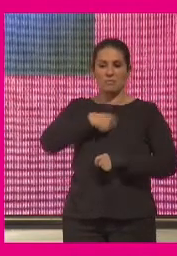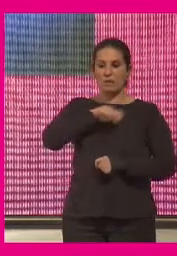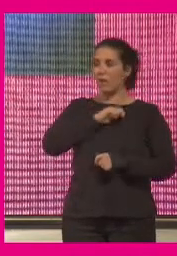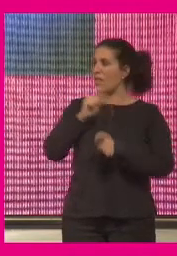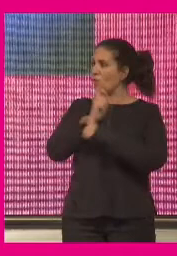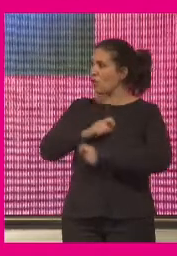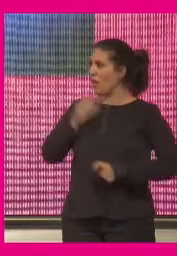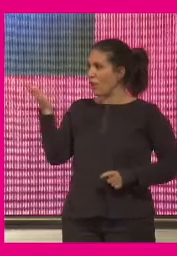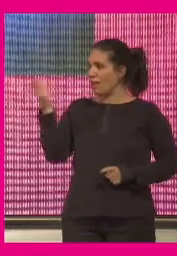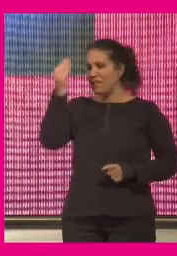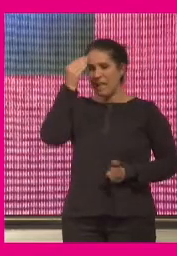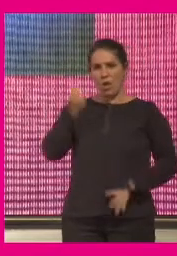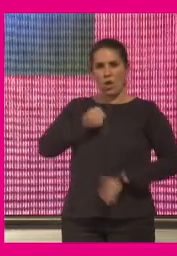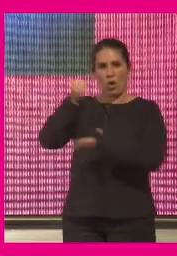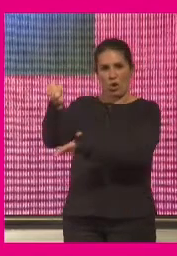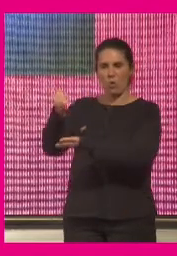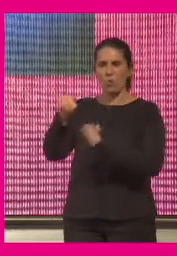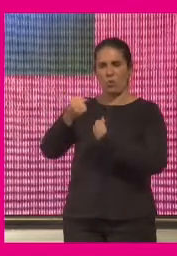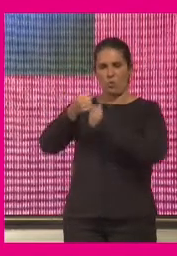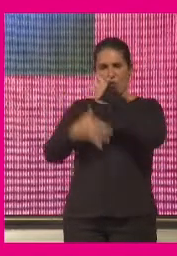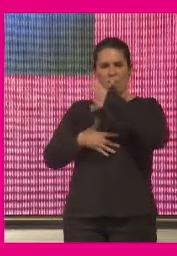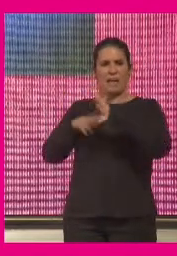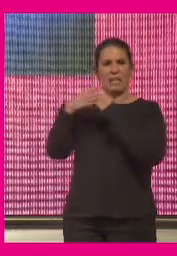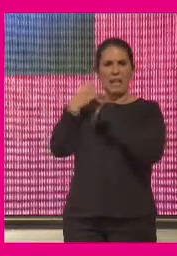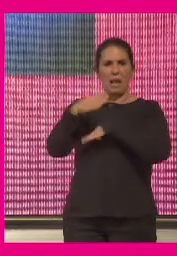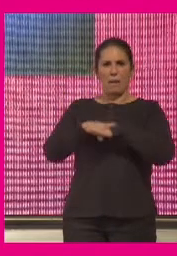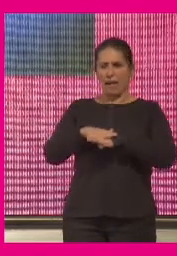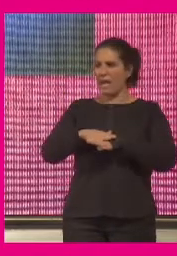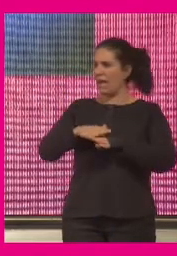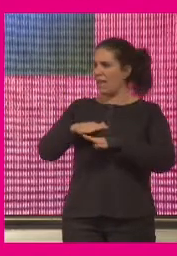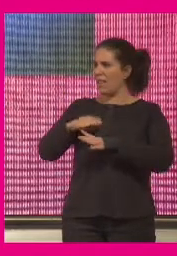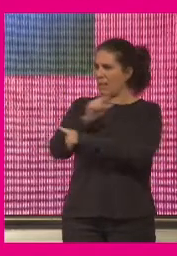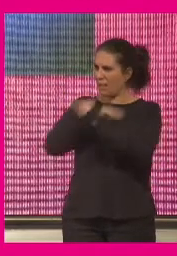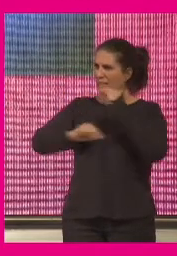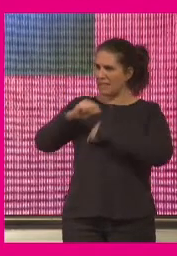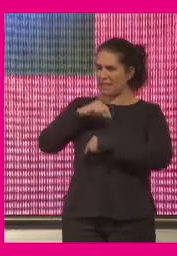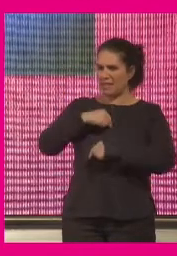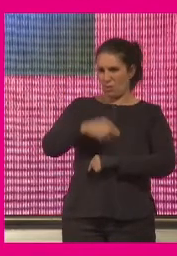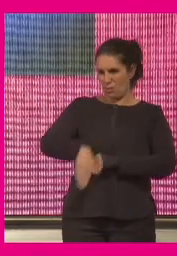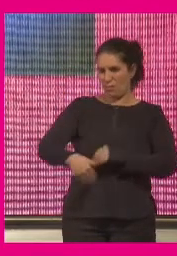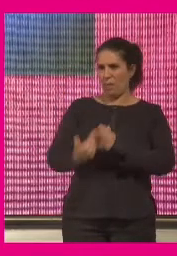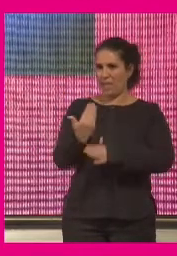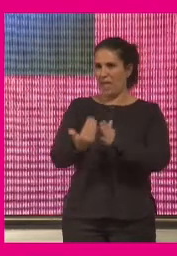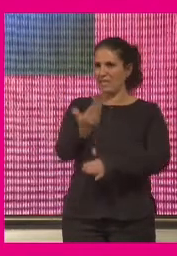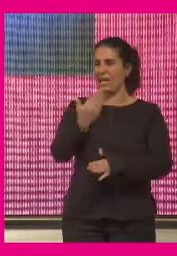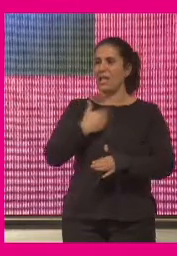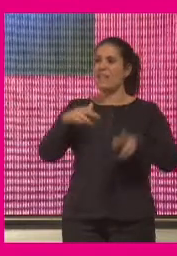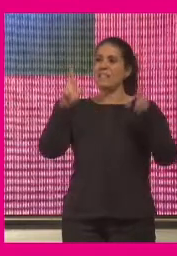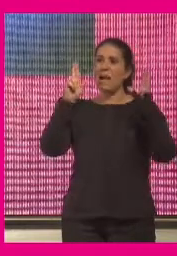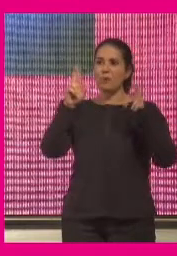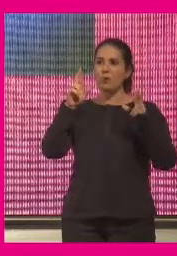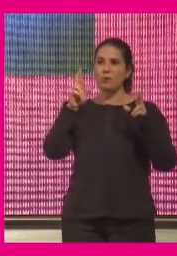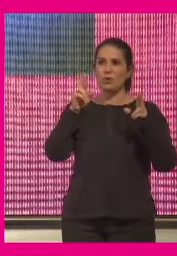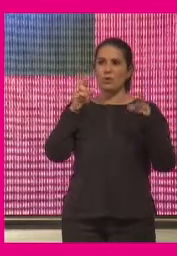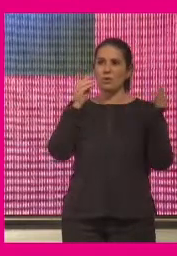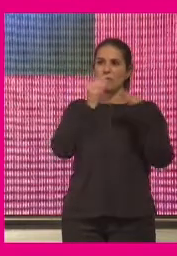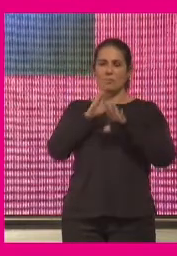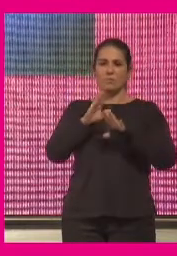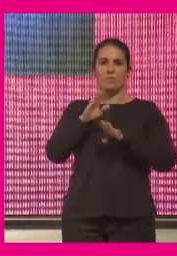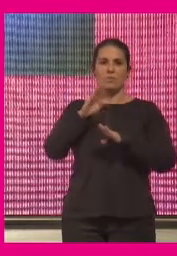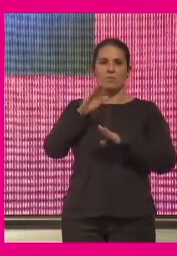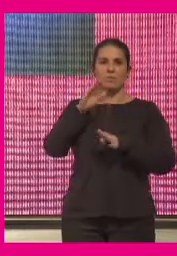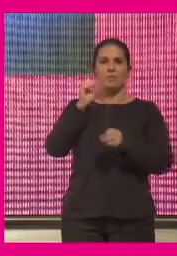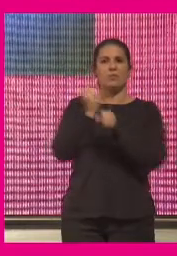un buen elenco de material para seguir pensando para debatir durante estos días y os deseamos que tengáis el mejor y más